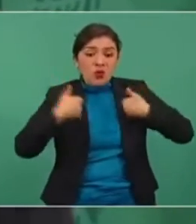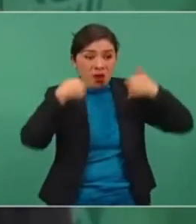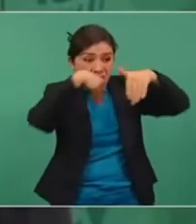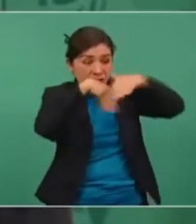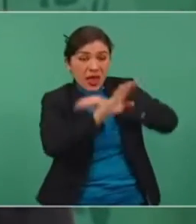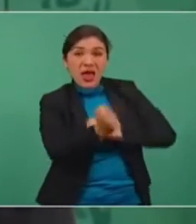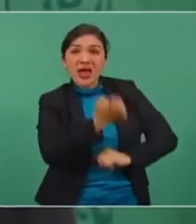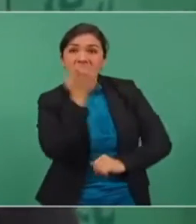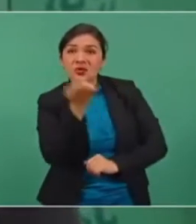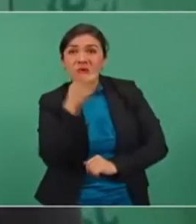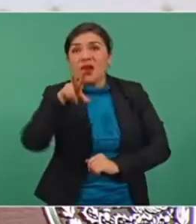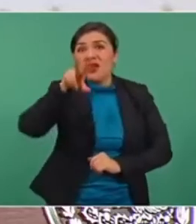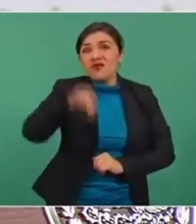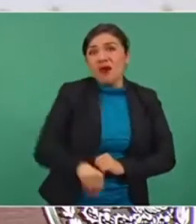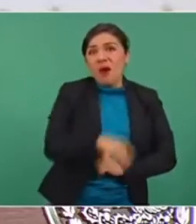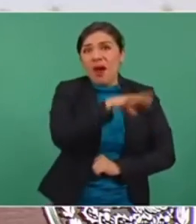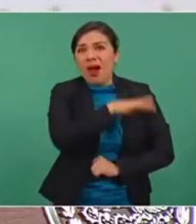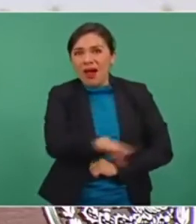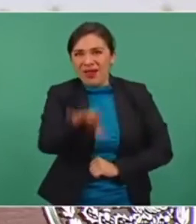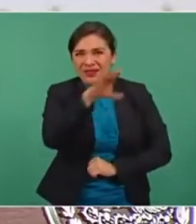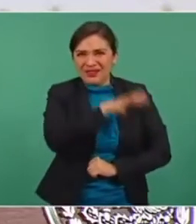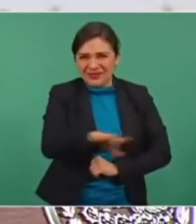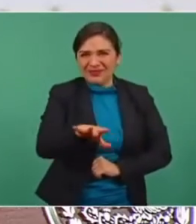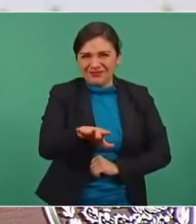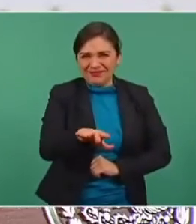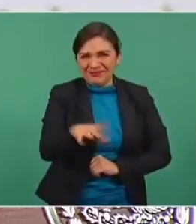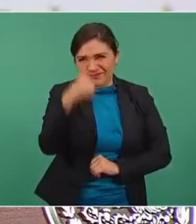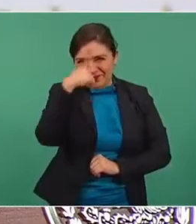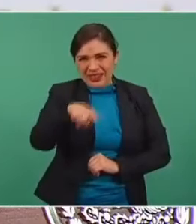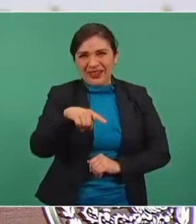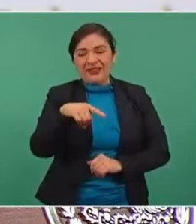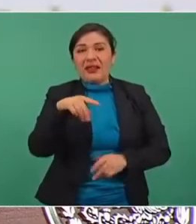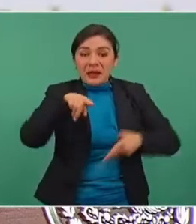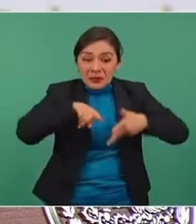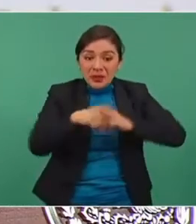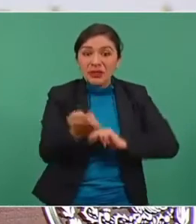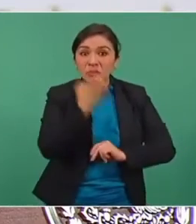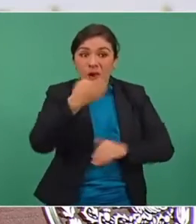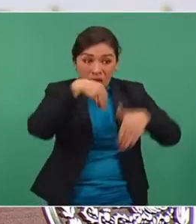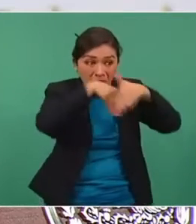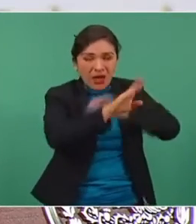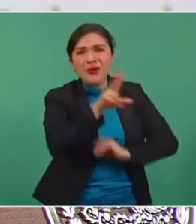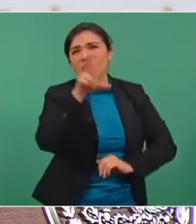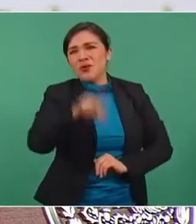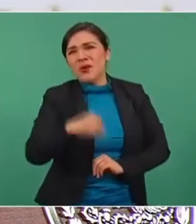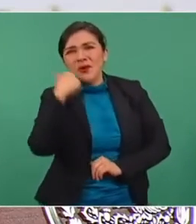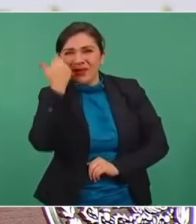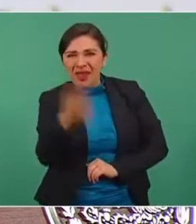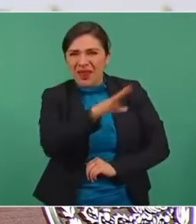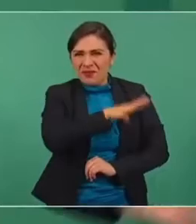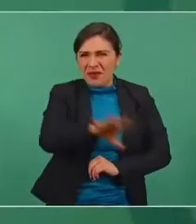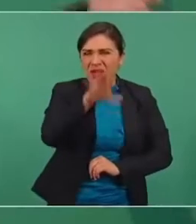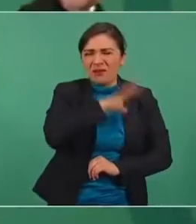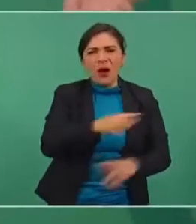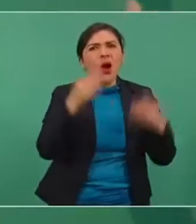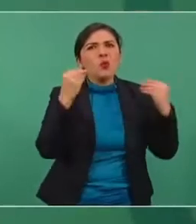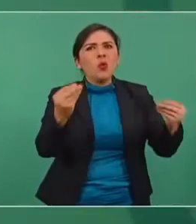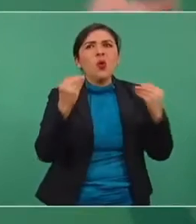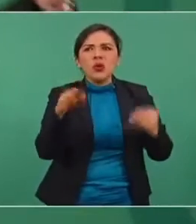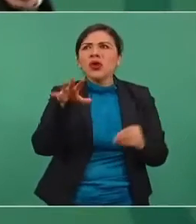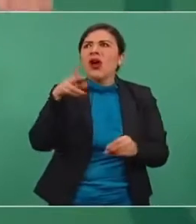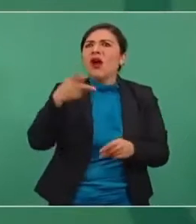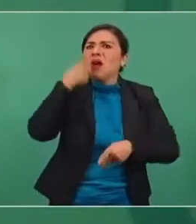el ciclo escolar con clases presenciales? Toda una campaña